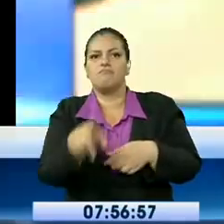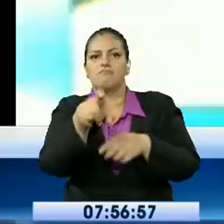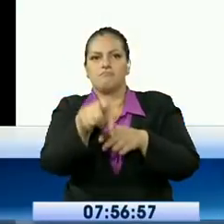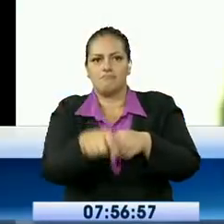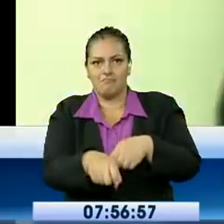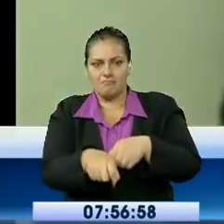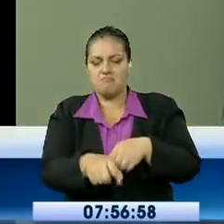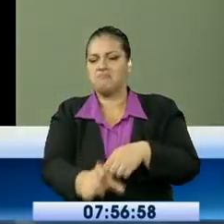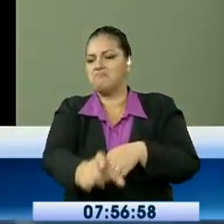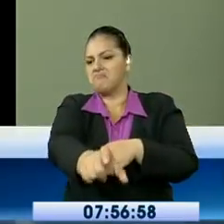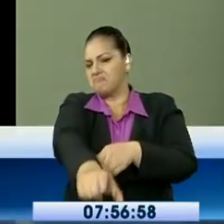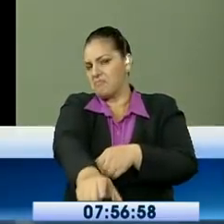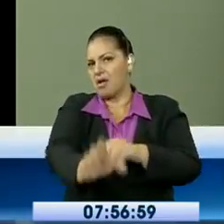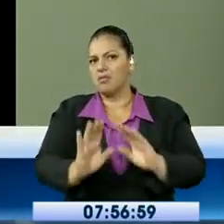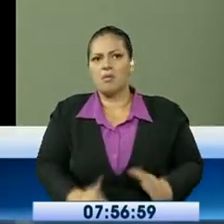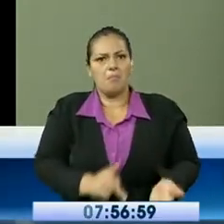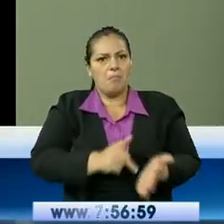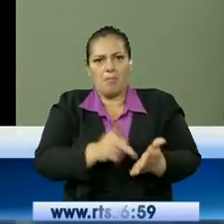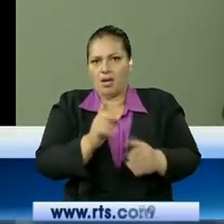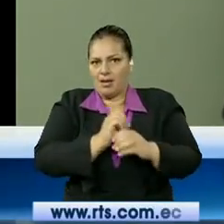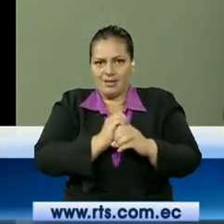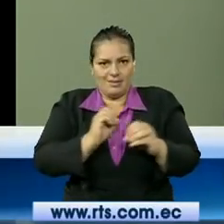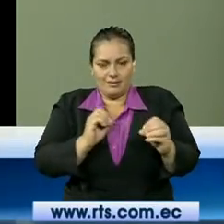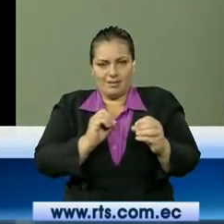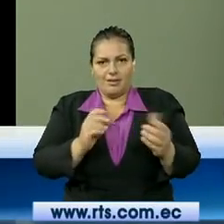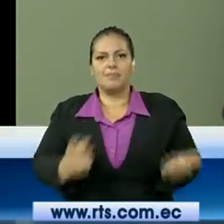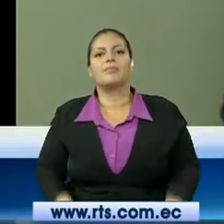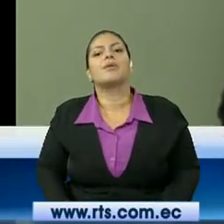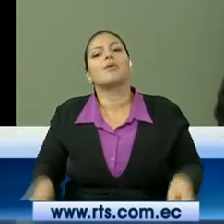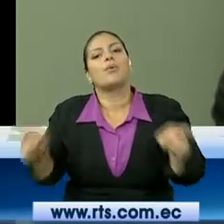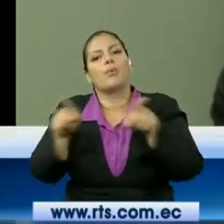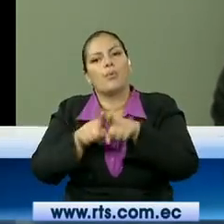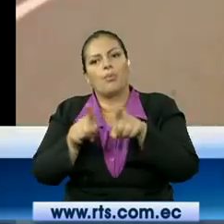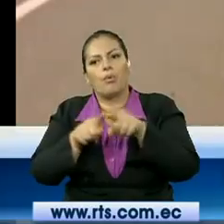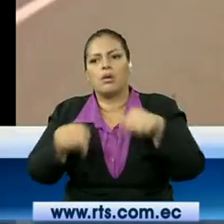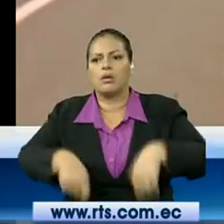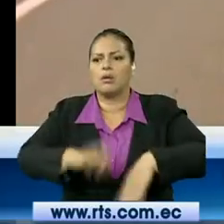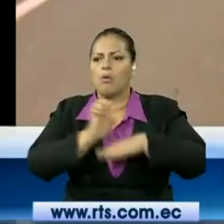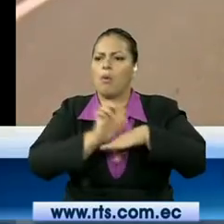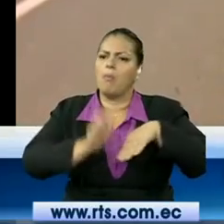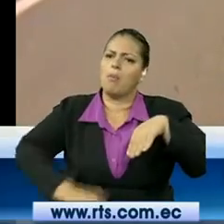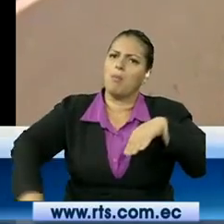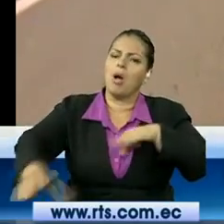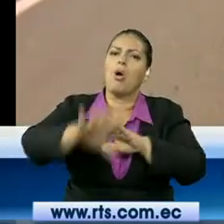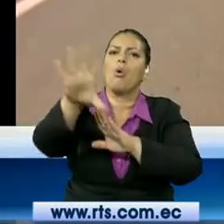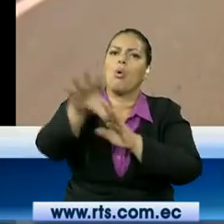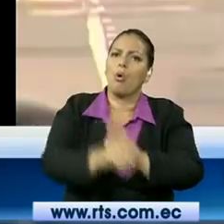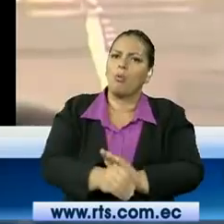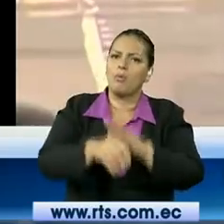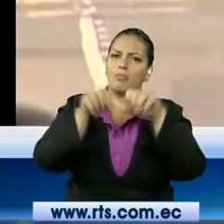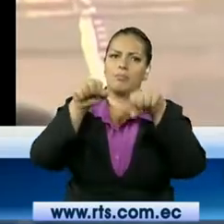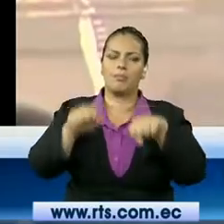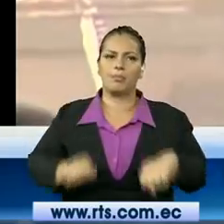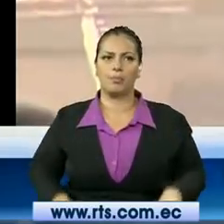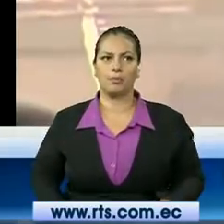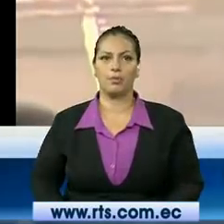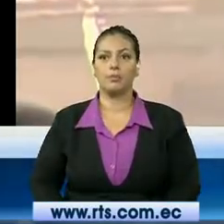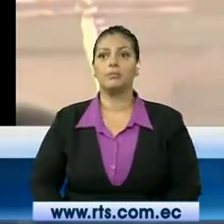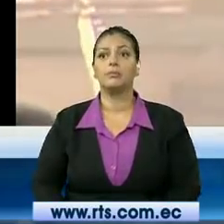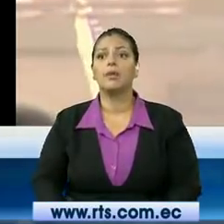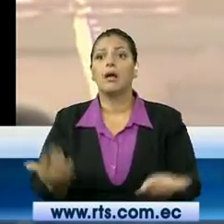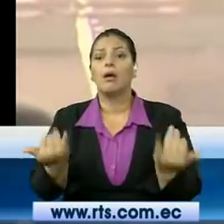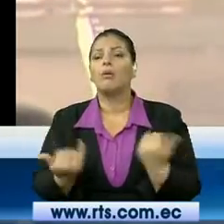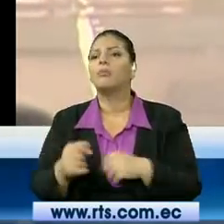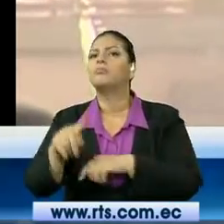Todas esas tecnologías nosotros estamos buscando que se implementen a nivel nacional en todos los peajes. Se estima lanzar el concurso para concesionar la vía